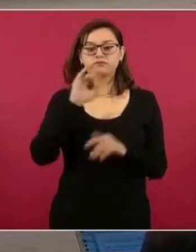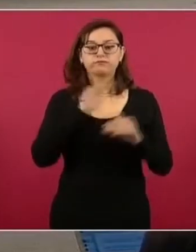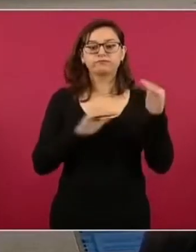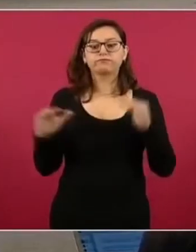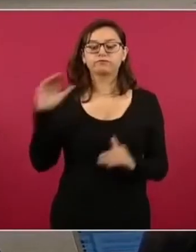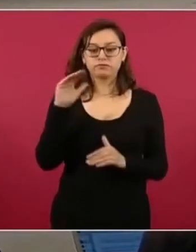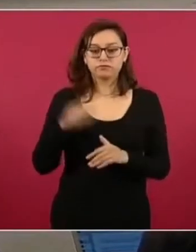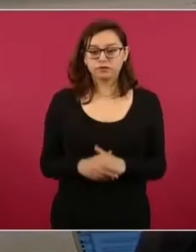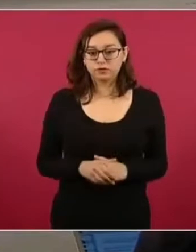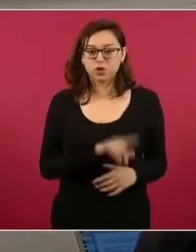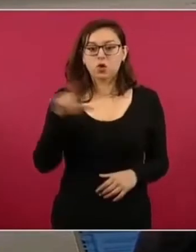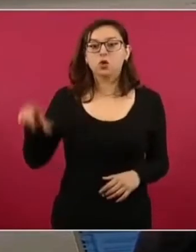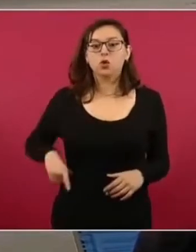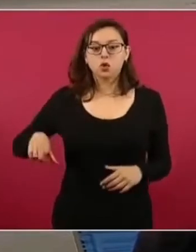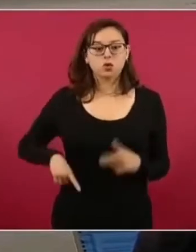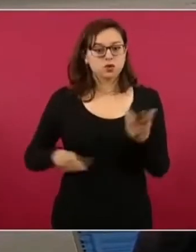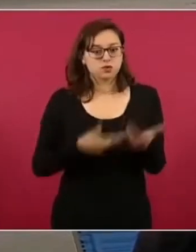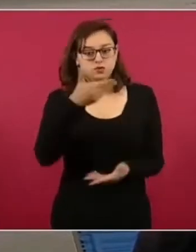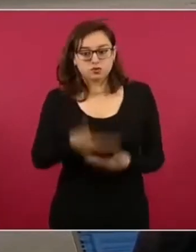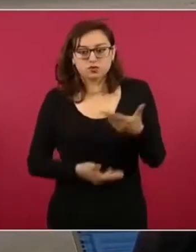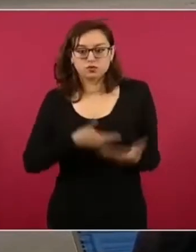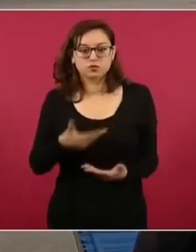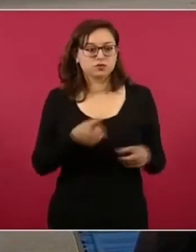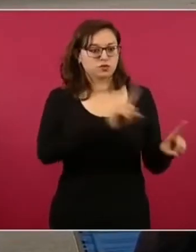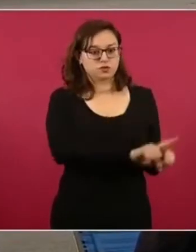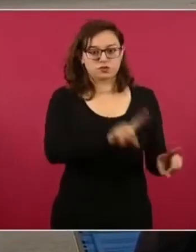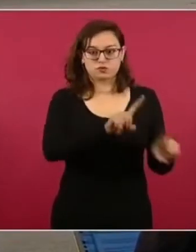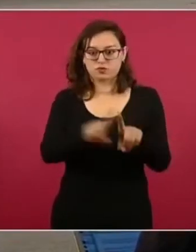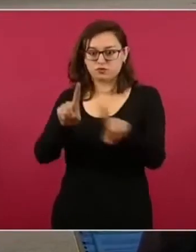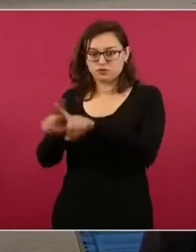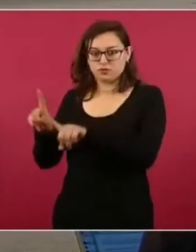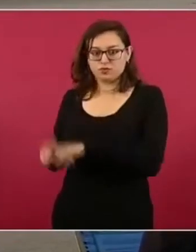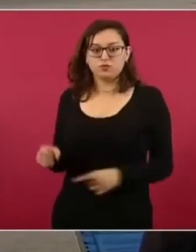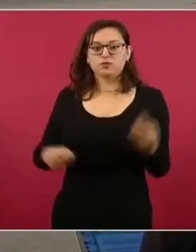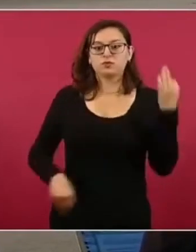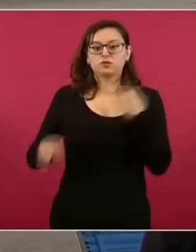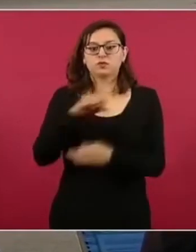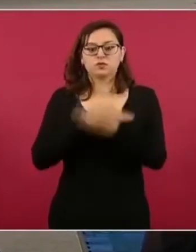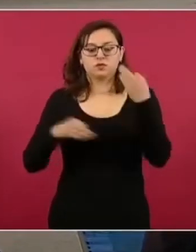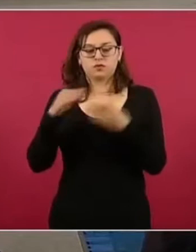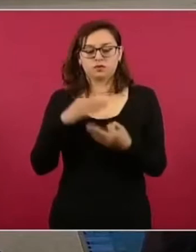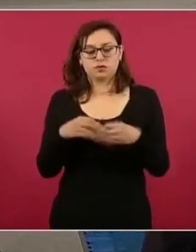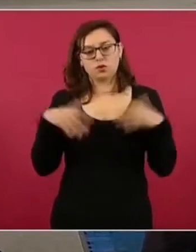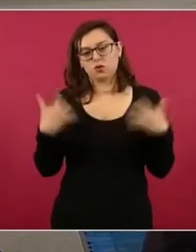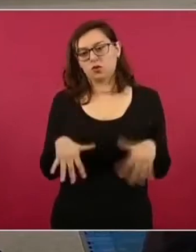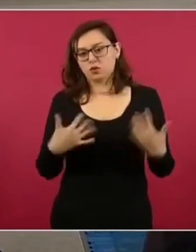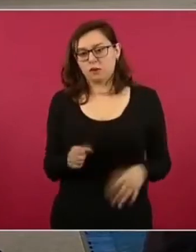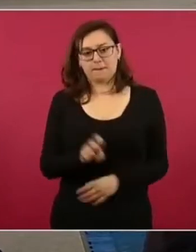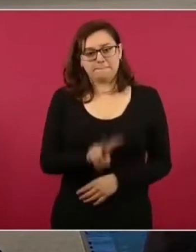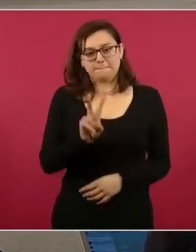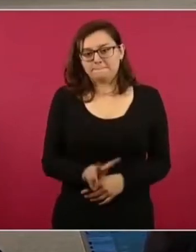servidores públicos de todas las dependencias federales, nos ayudan mucho.